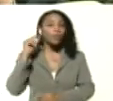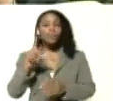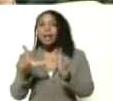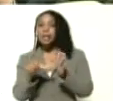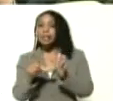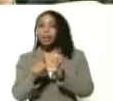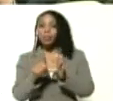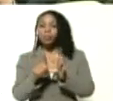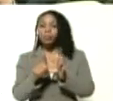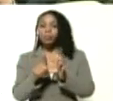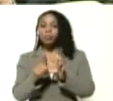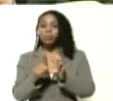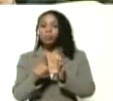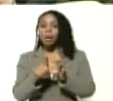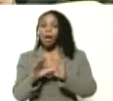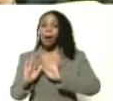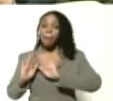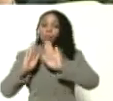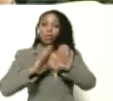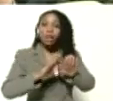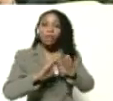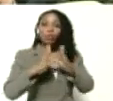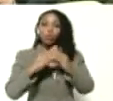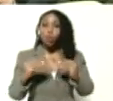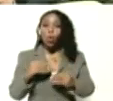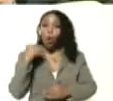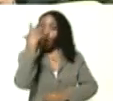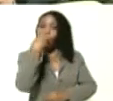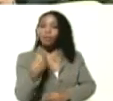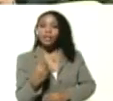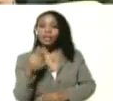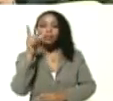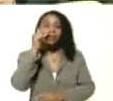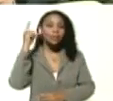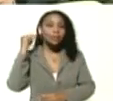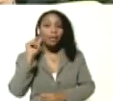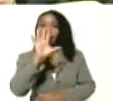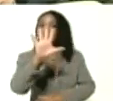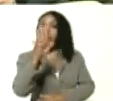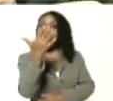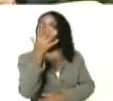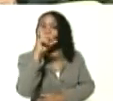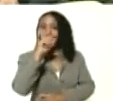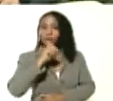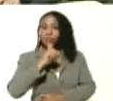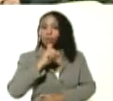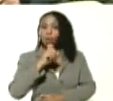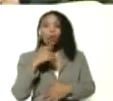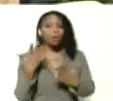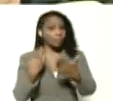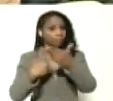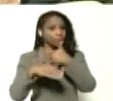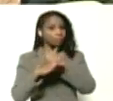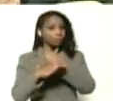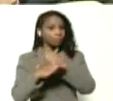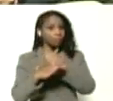liceo, apoyando a los muchachos y a las muchachas de quinto año, que van,